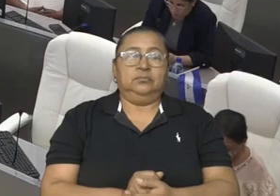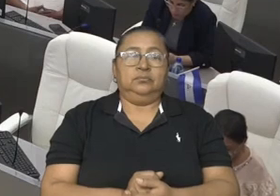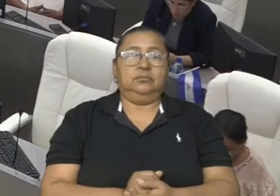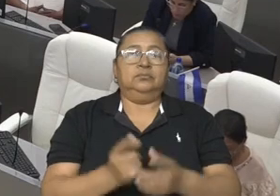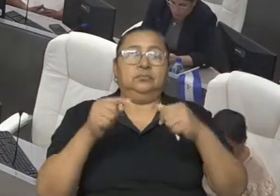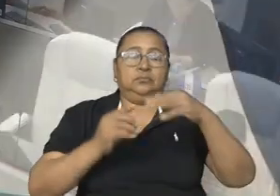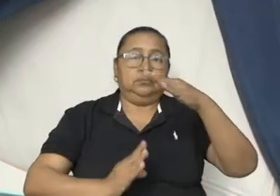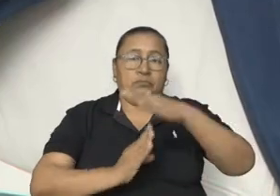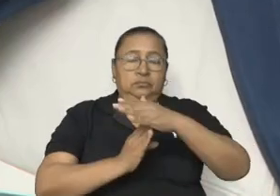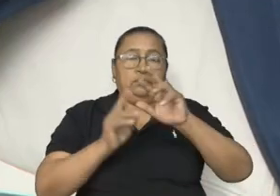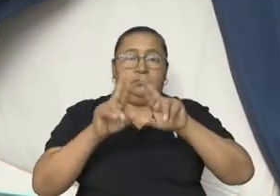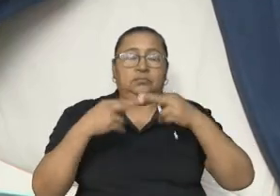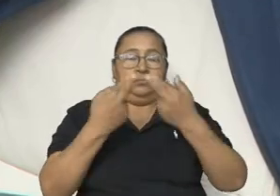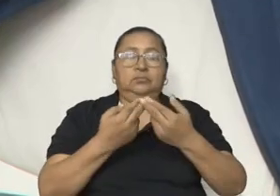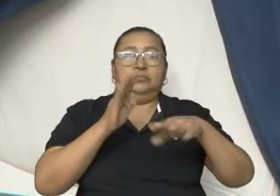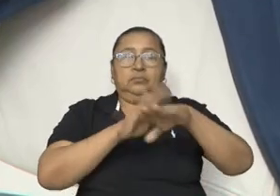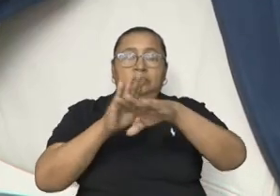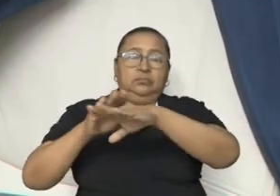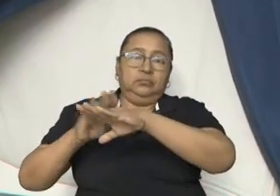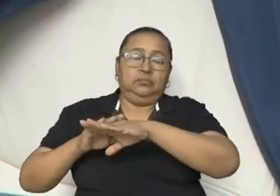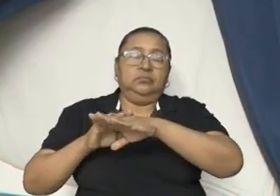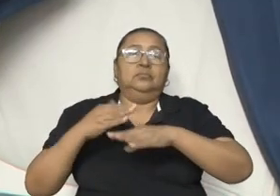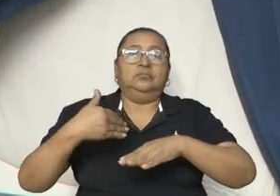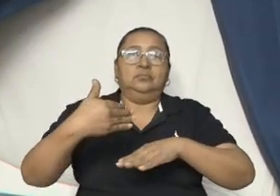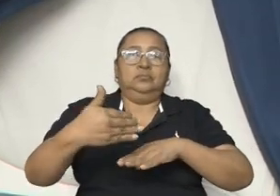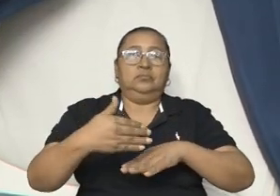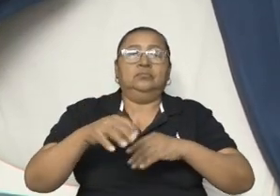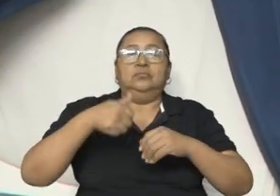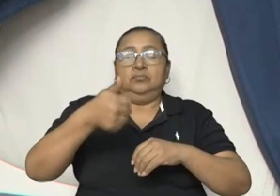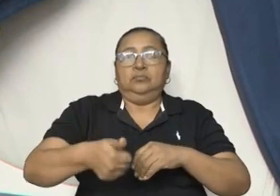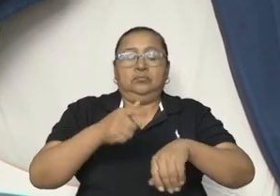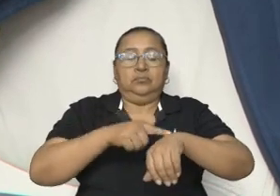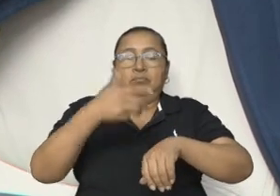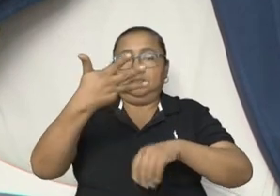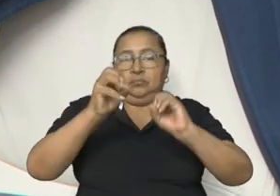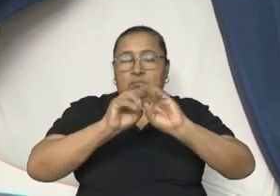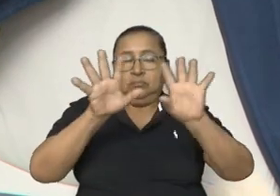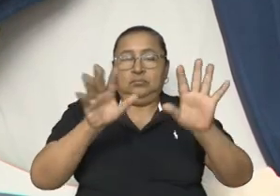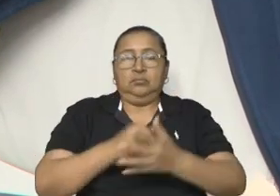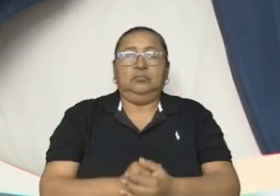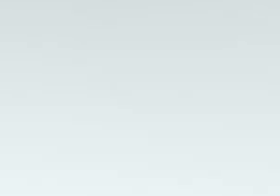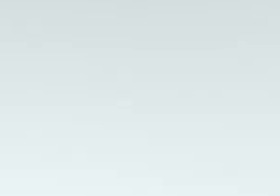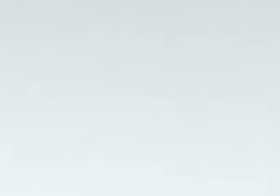Se suspende la sesión y quedamos convocadas y convocados para el día de mañana a las nueve de la mañana.